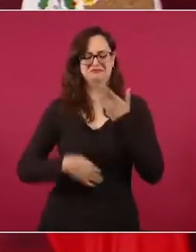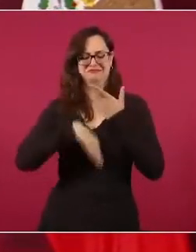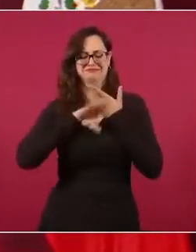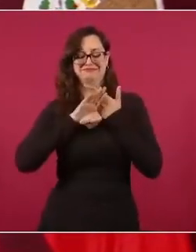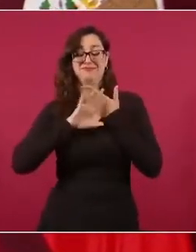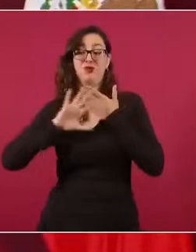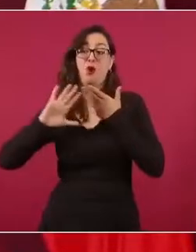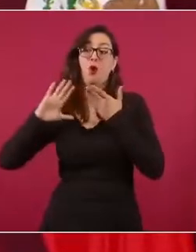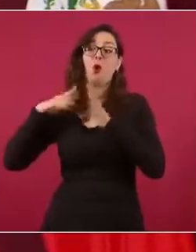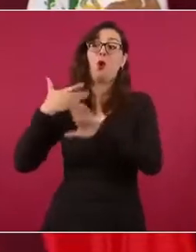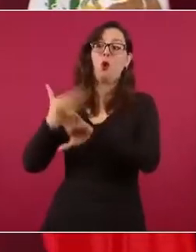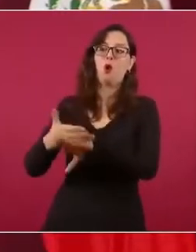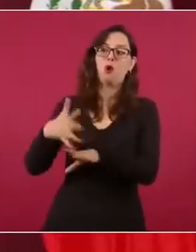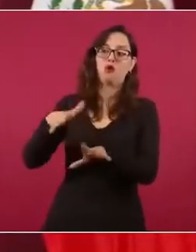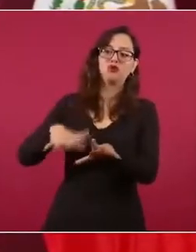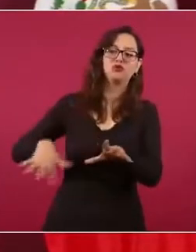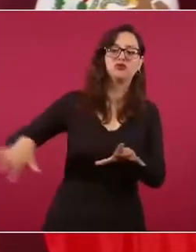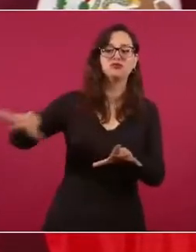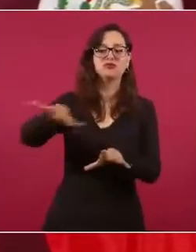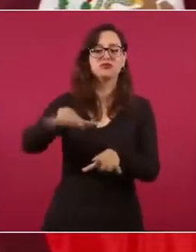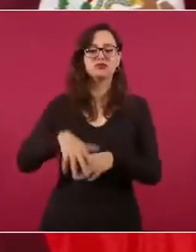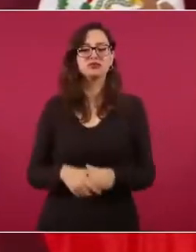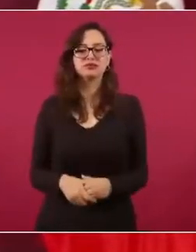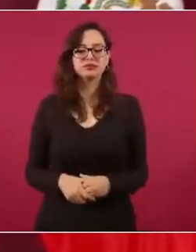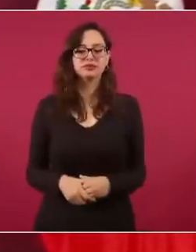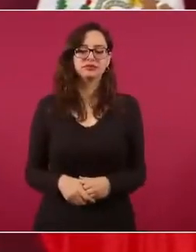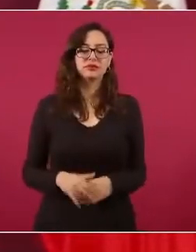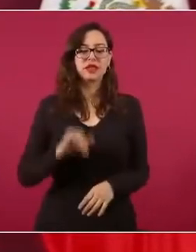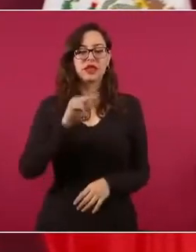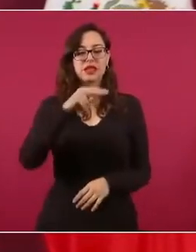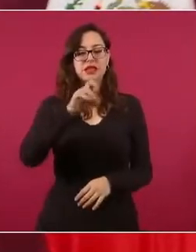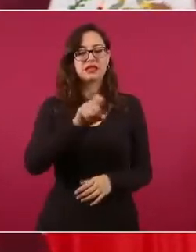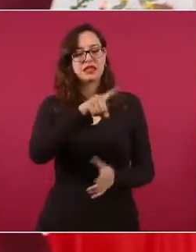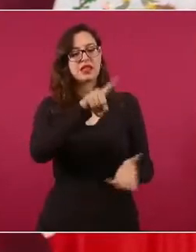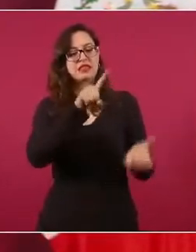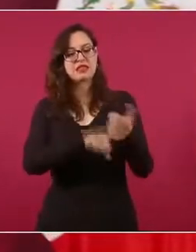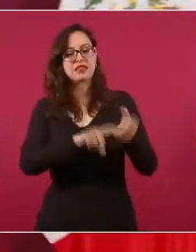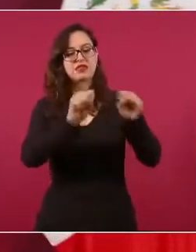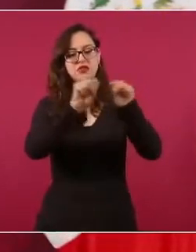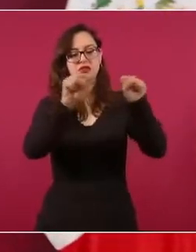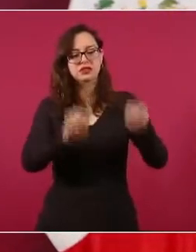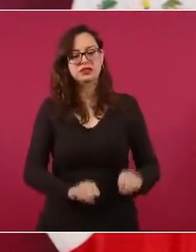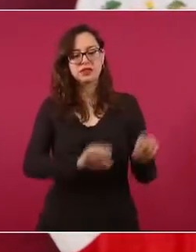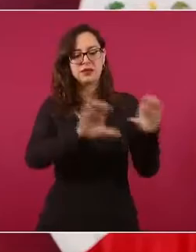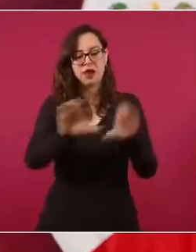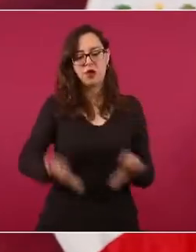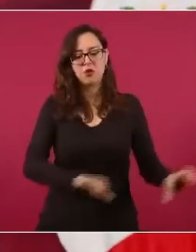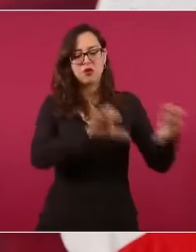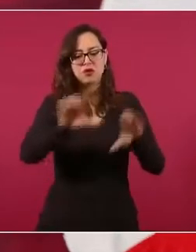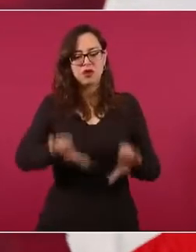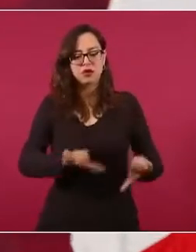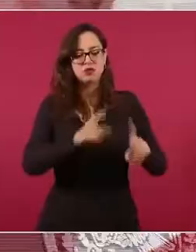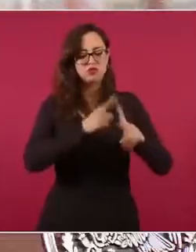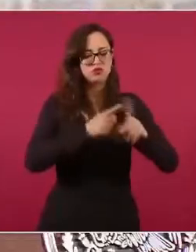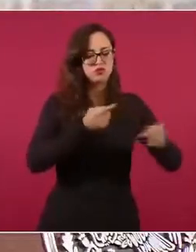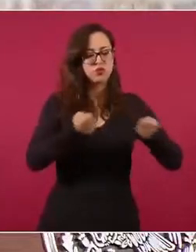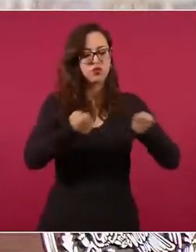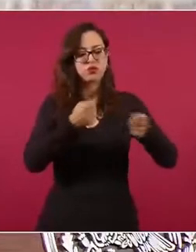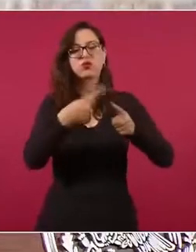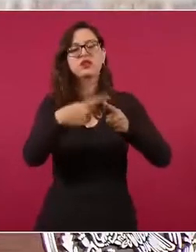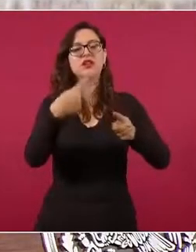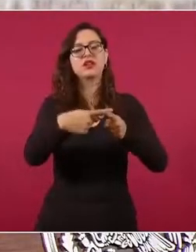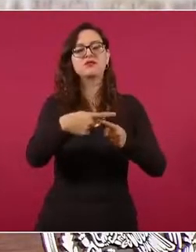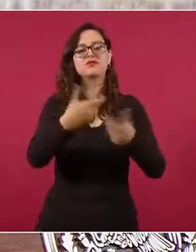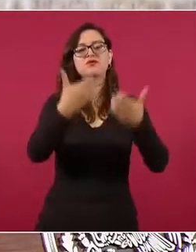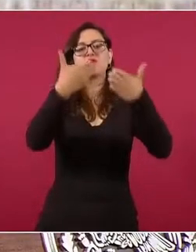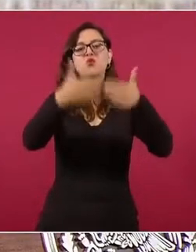¿Quién era el que manejaba el sistema de cómputo? El cuñado de Calderón